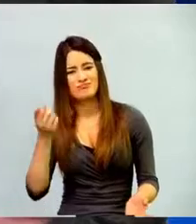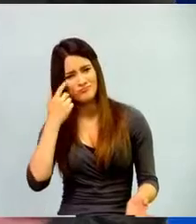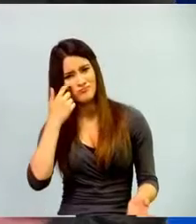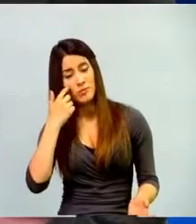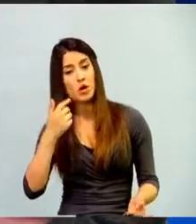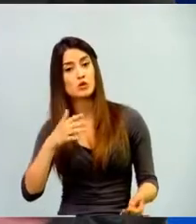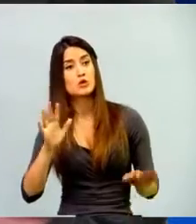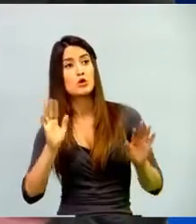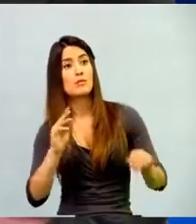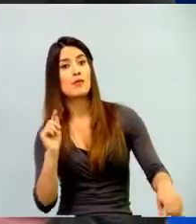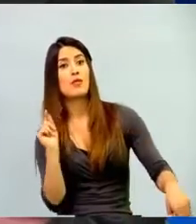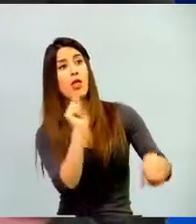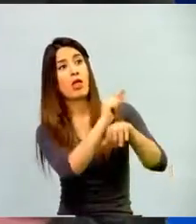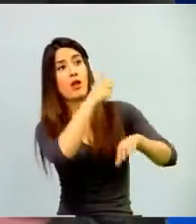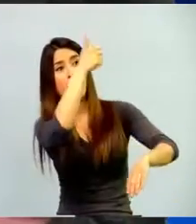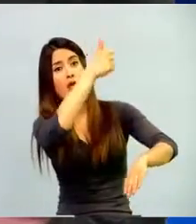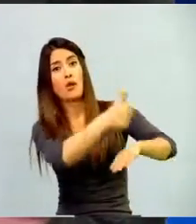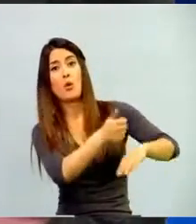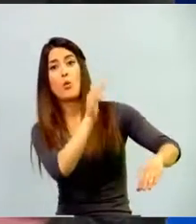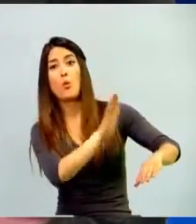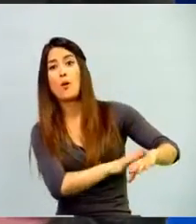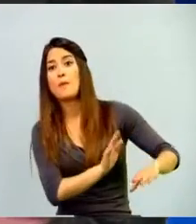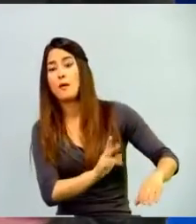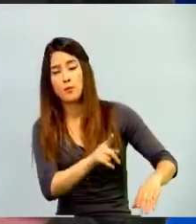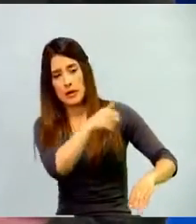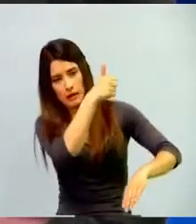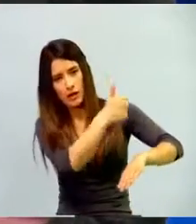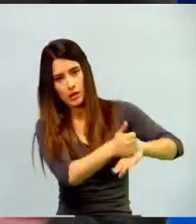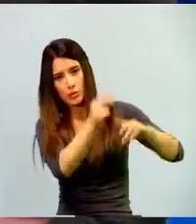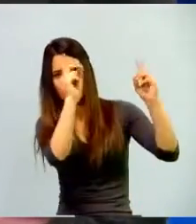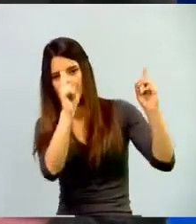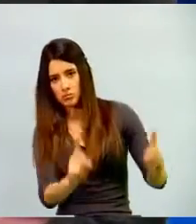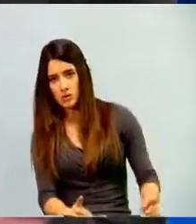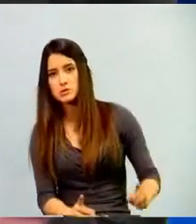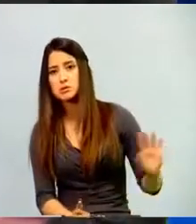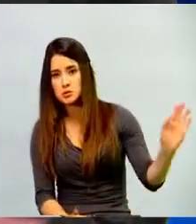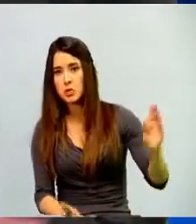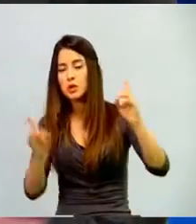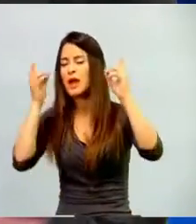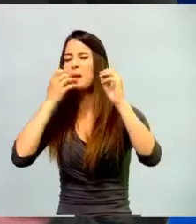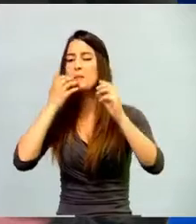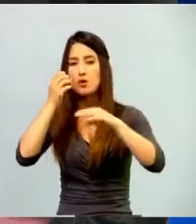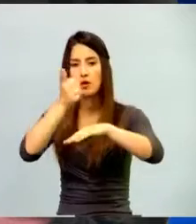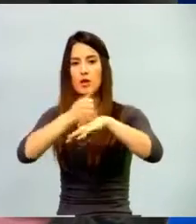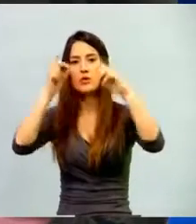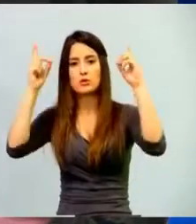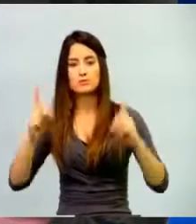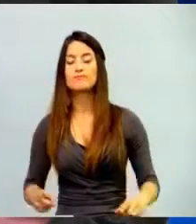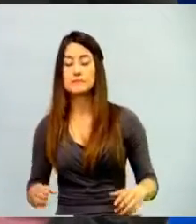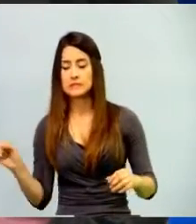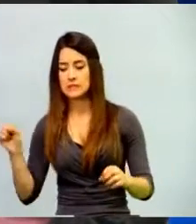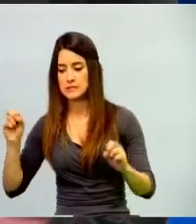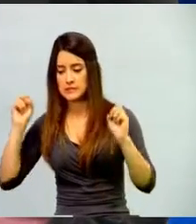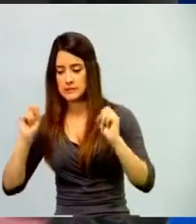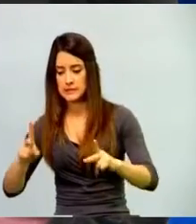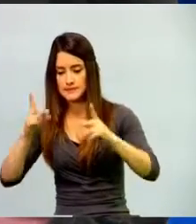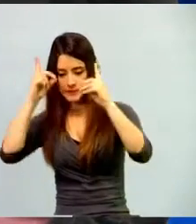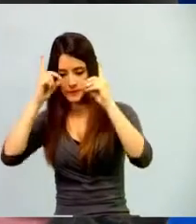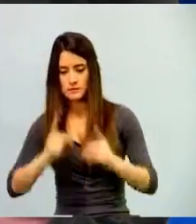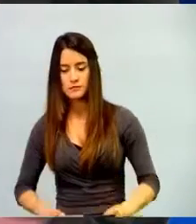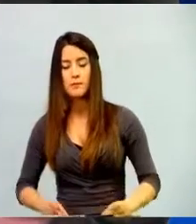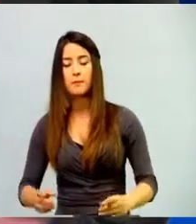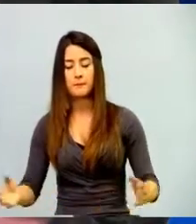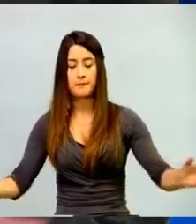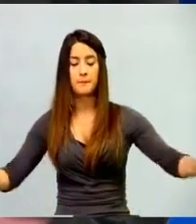no está el libro. rector tal vez dice, listo, vamos a hacer esto. Vamos a cualificarnos. Y si el docente no quiso, ahí quedó la iniciativa. Entonces,